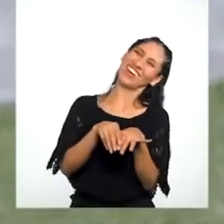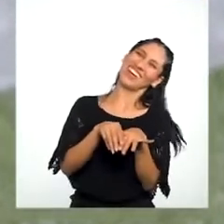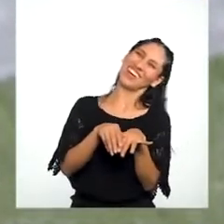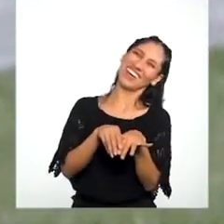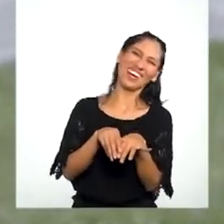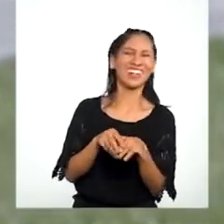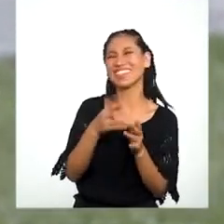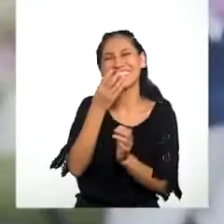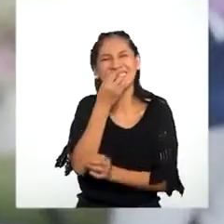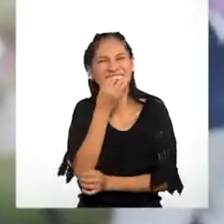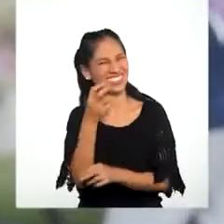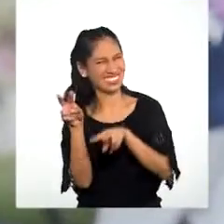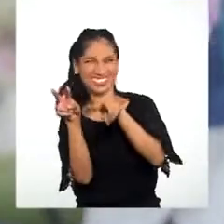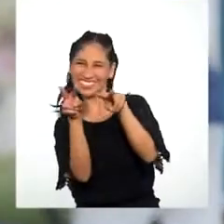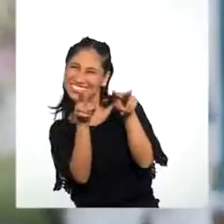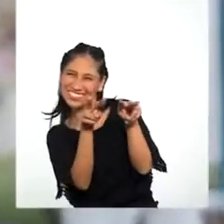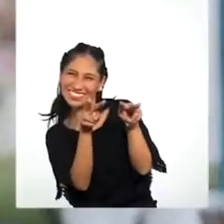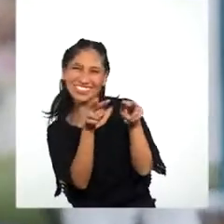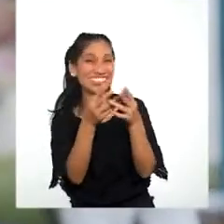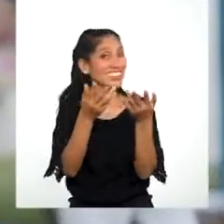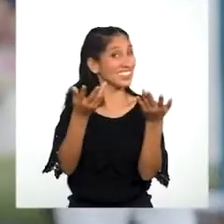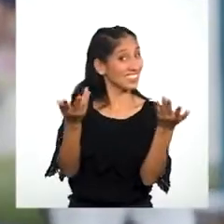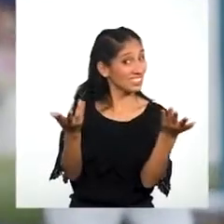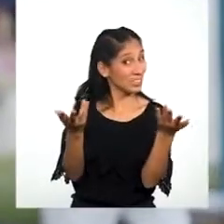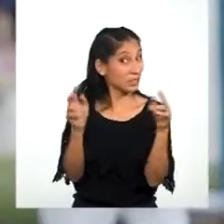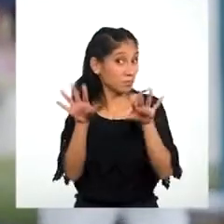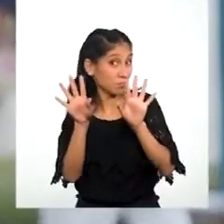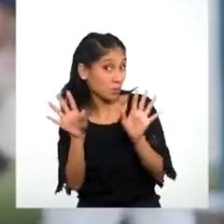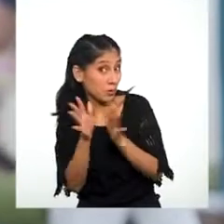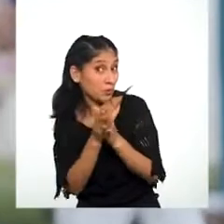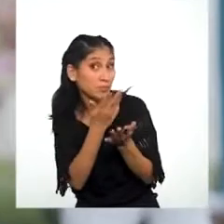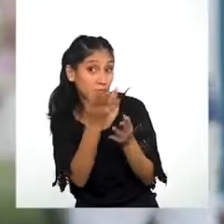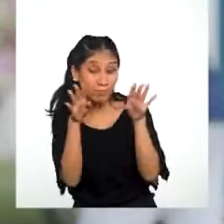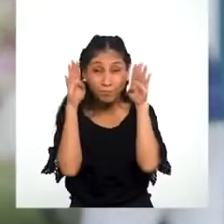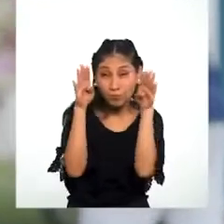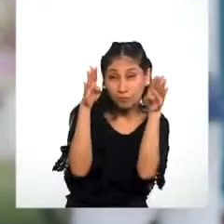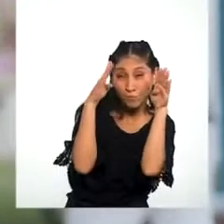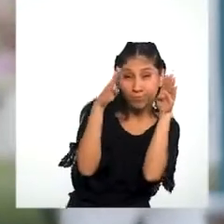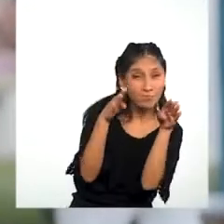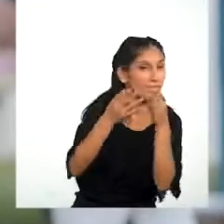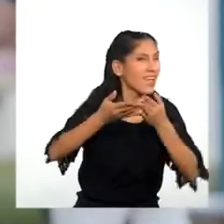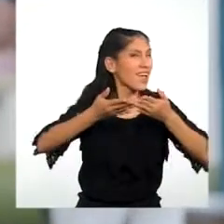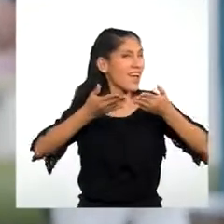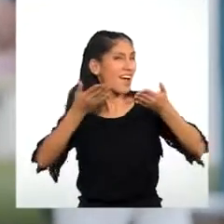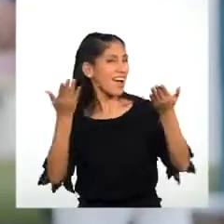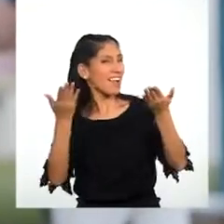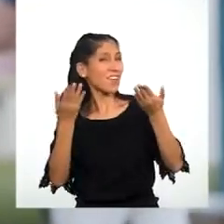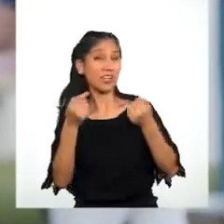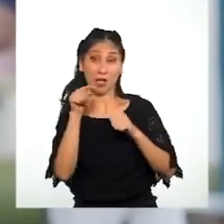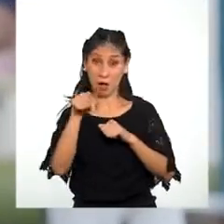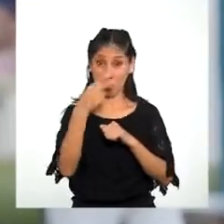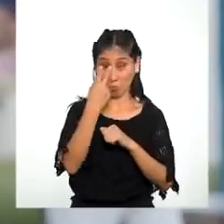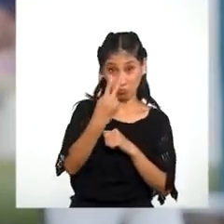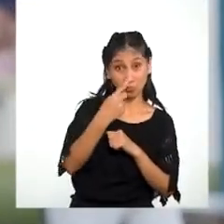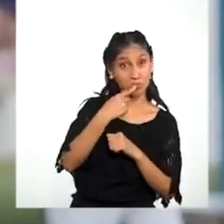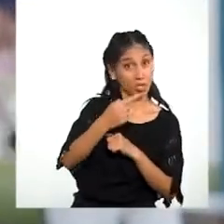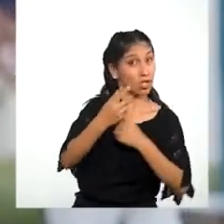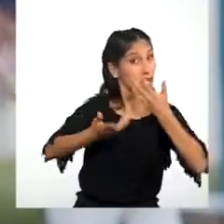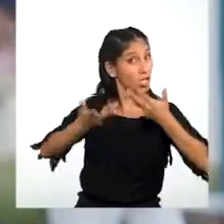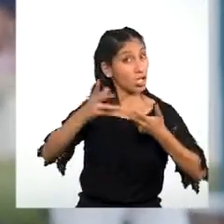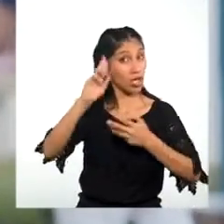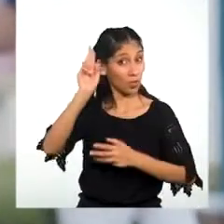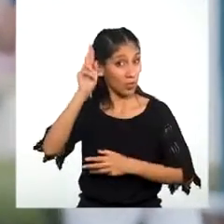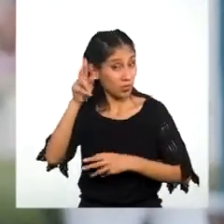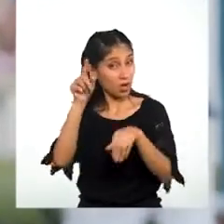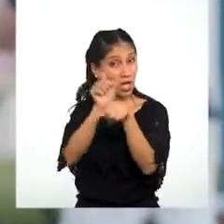Que interesante Espero que hayan estado atentos A lo que nos dijeron Las